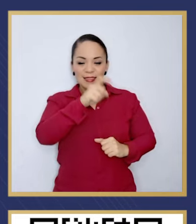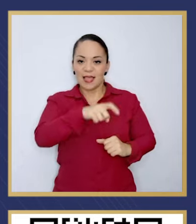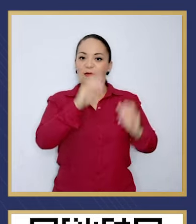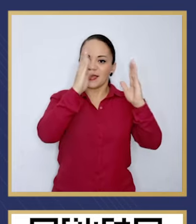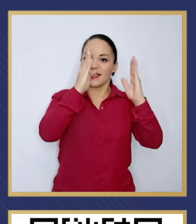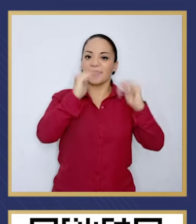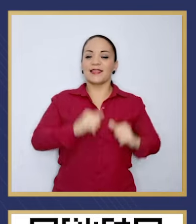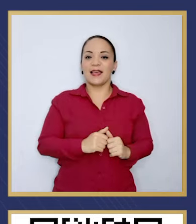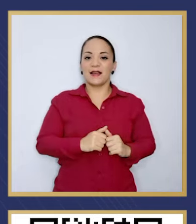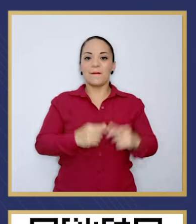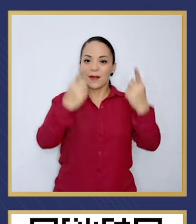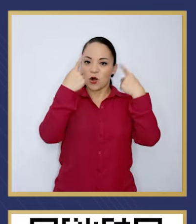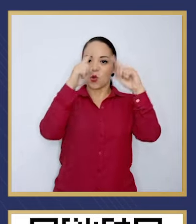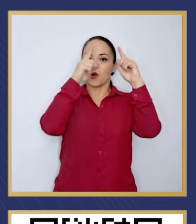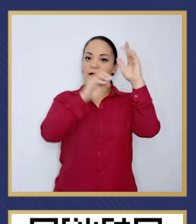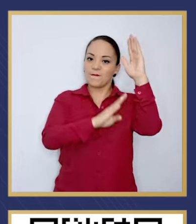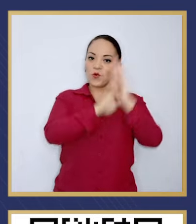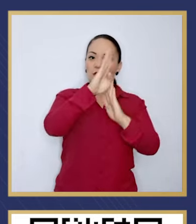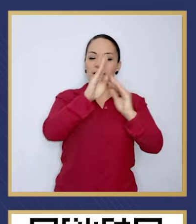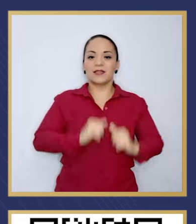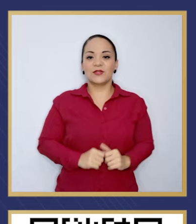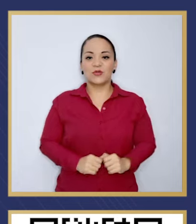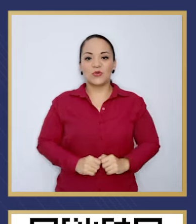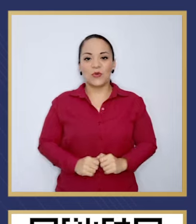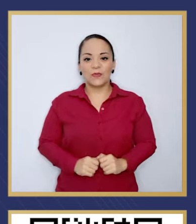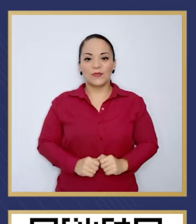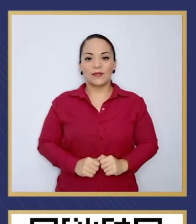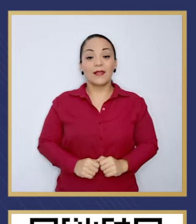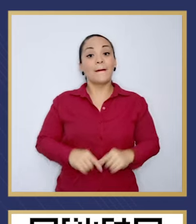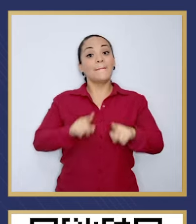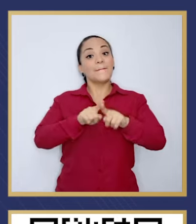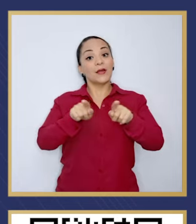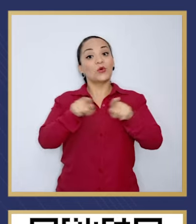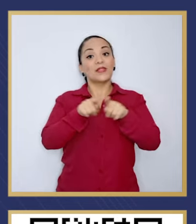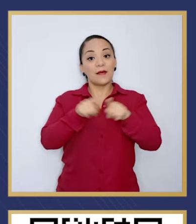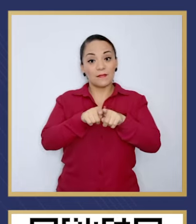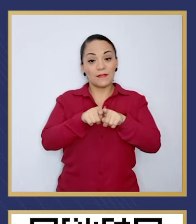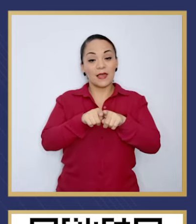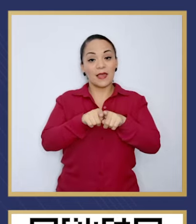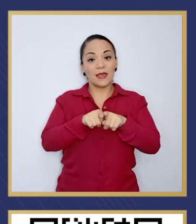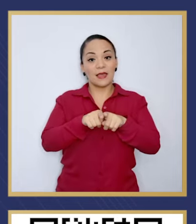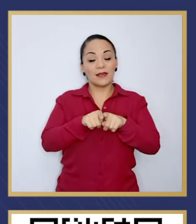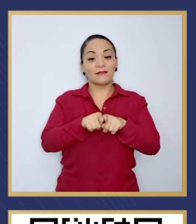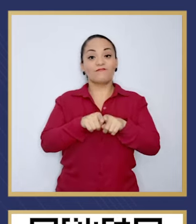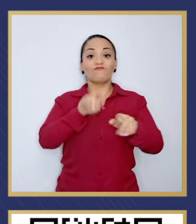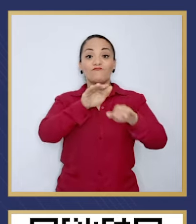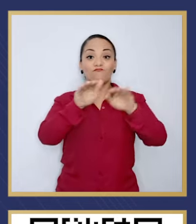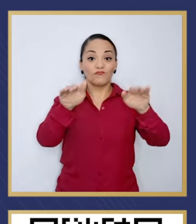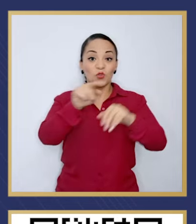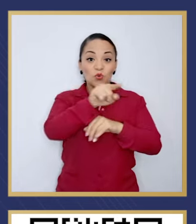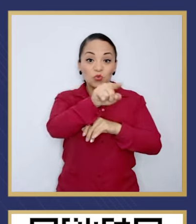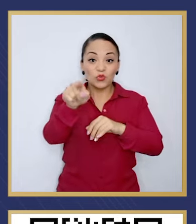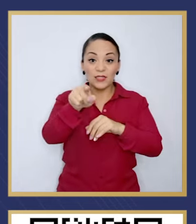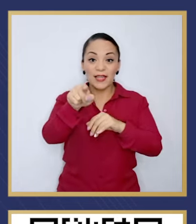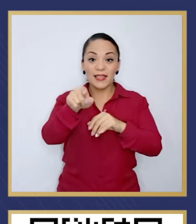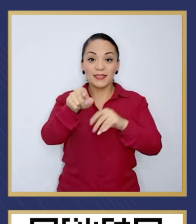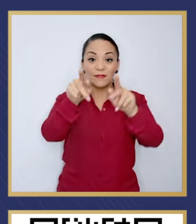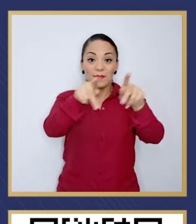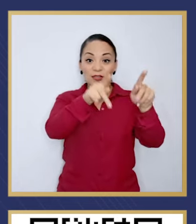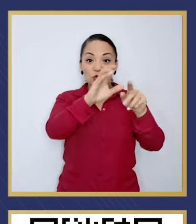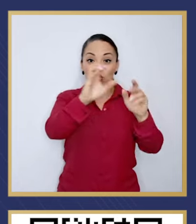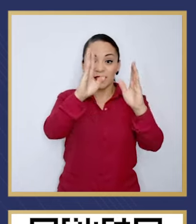hacia el progreso. Pero a usted también, ciudadano, le corresponde